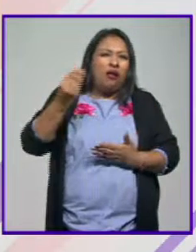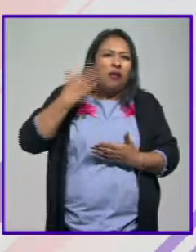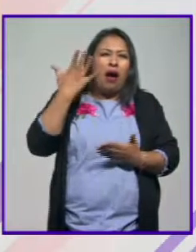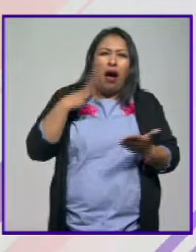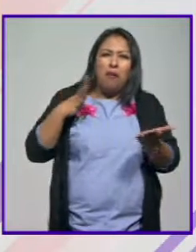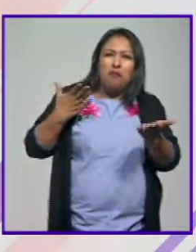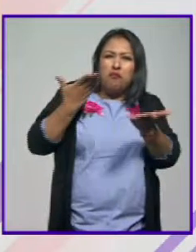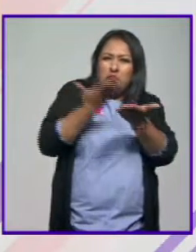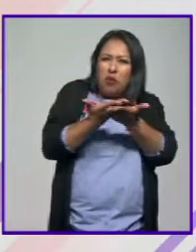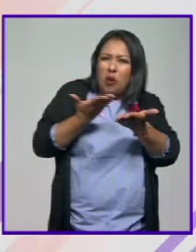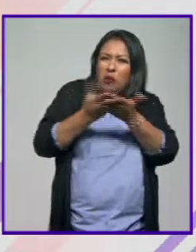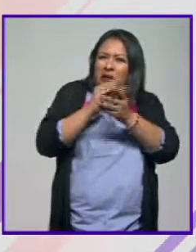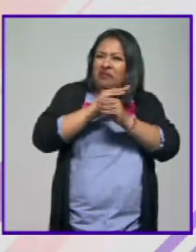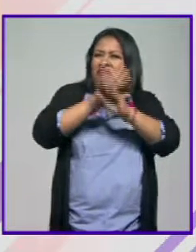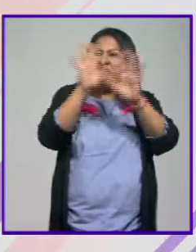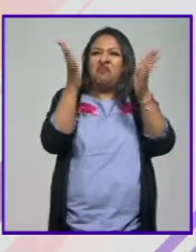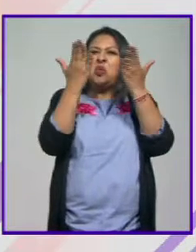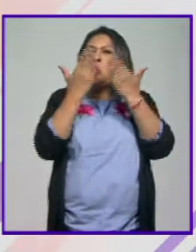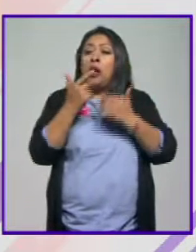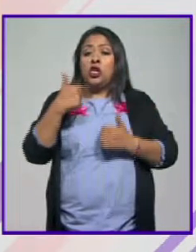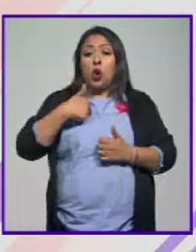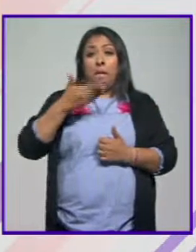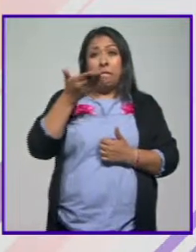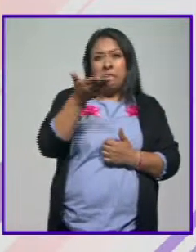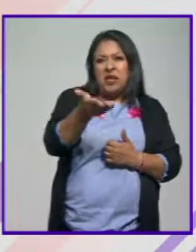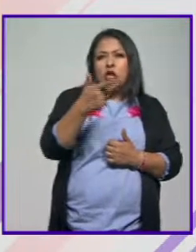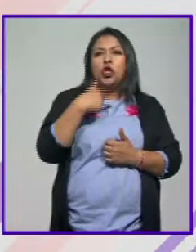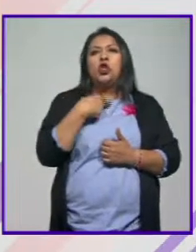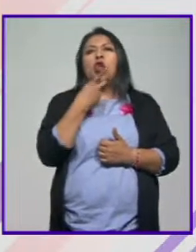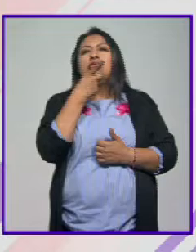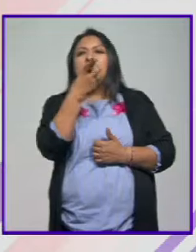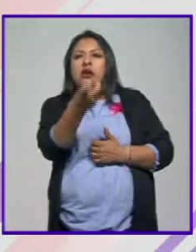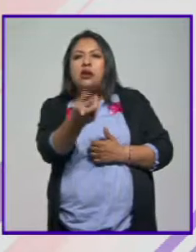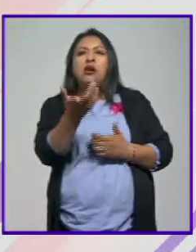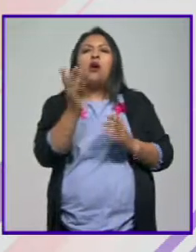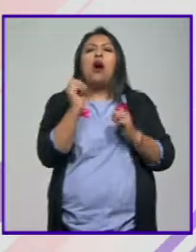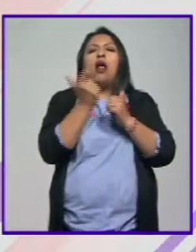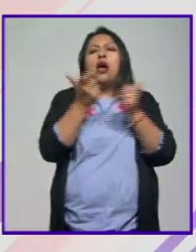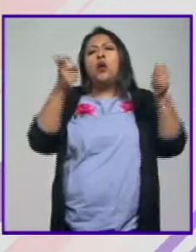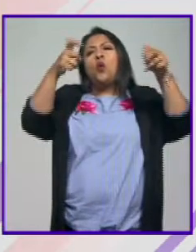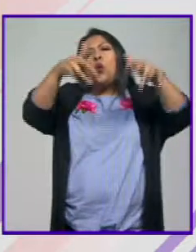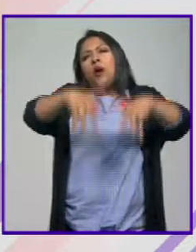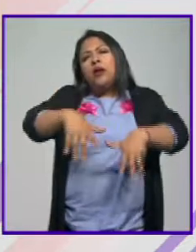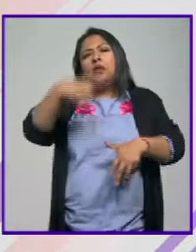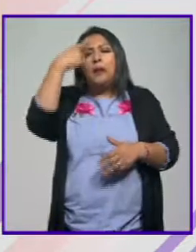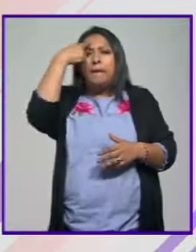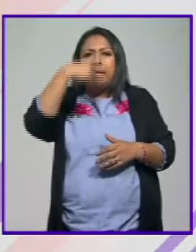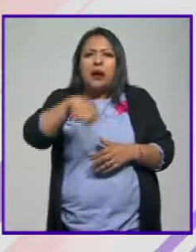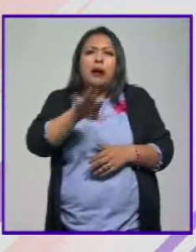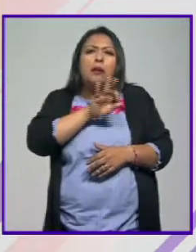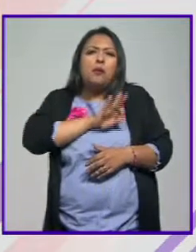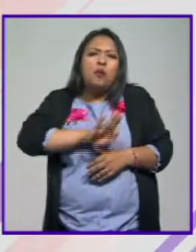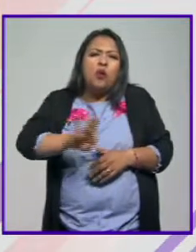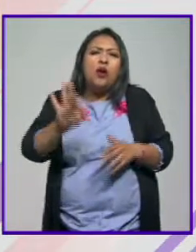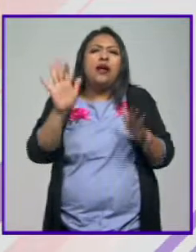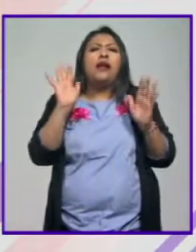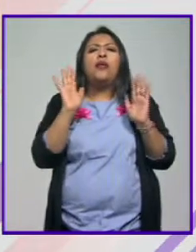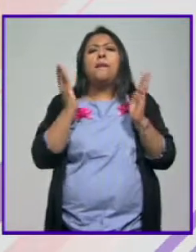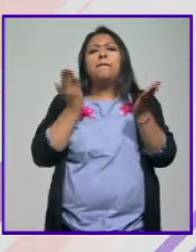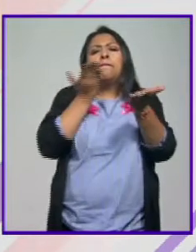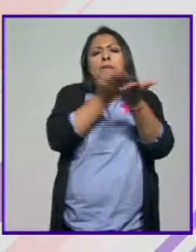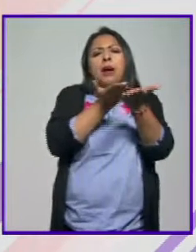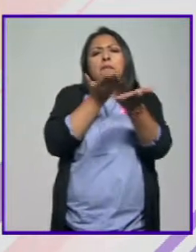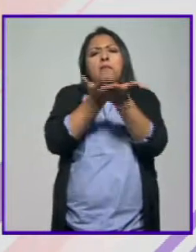propuestas claras. Lo que ellos pidieron, lo que ellos manifestaban era un encuentro en el que se pudieran dar unas